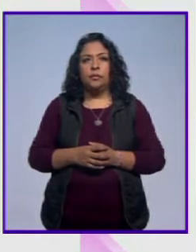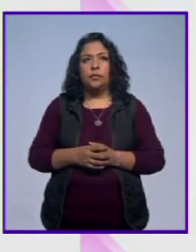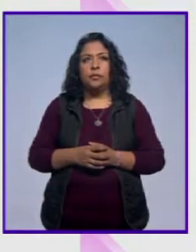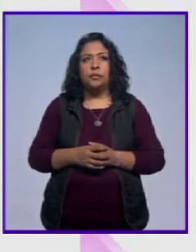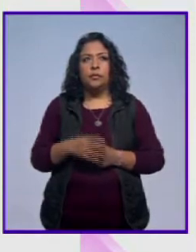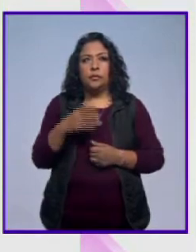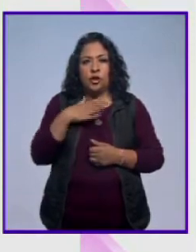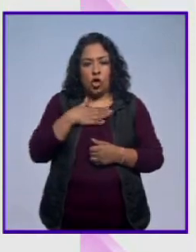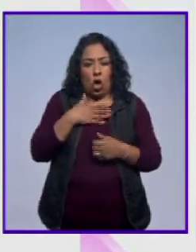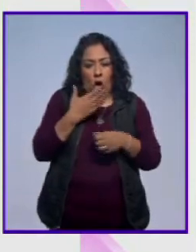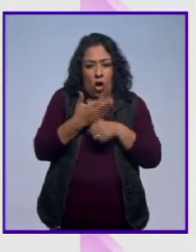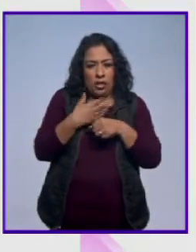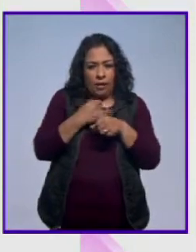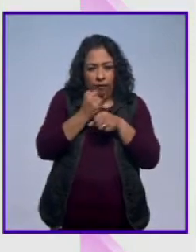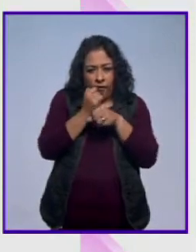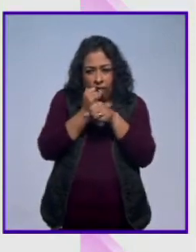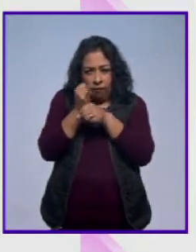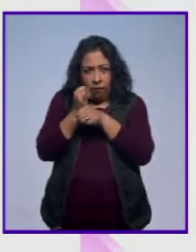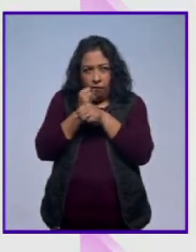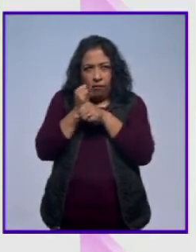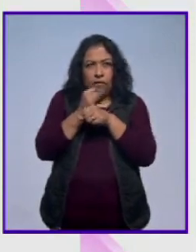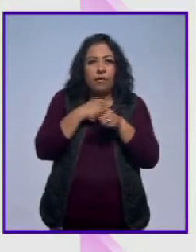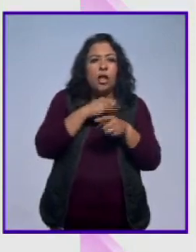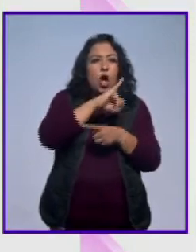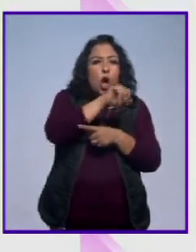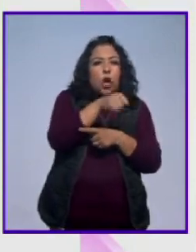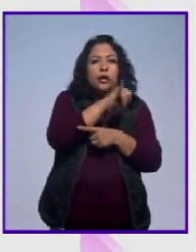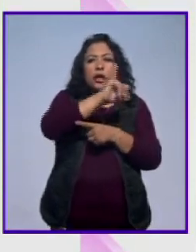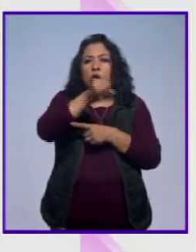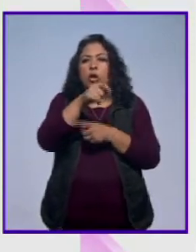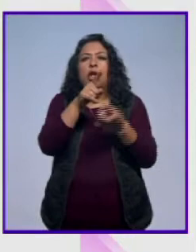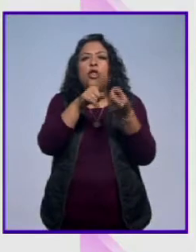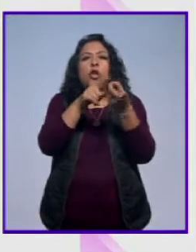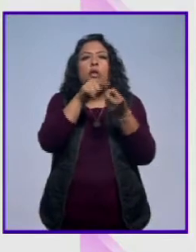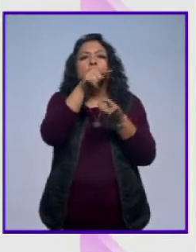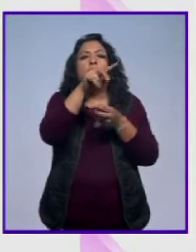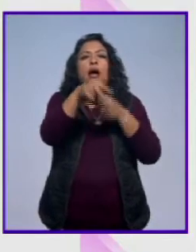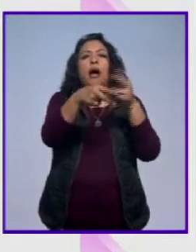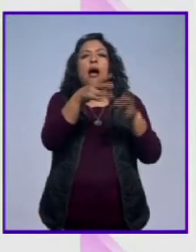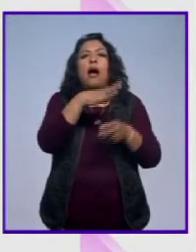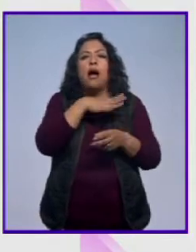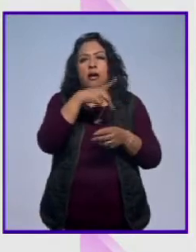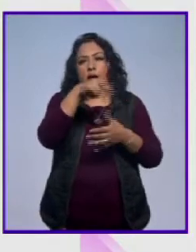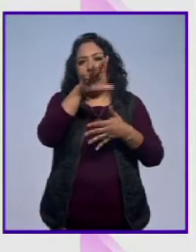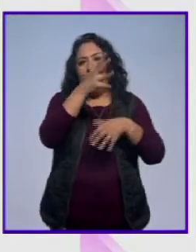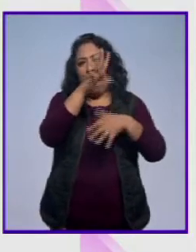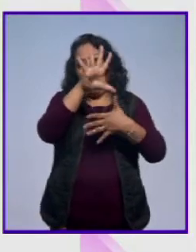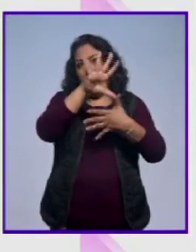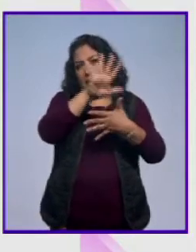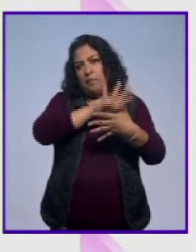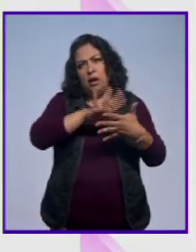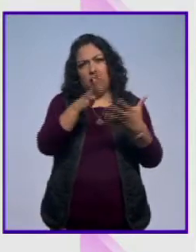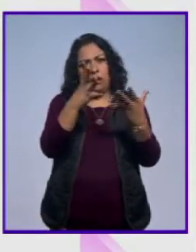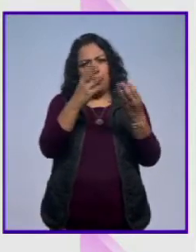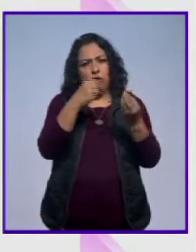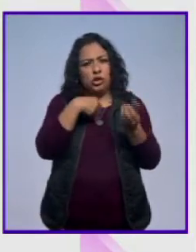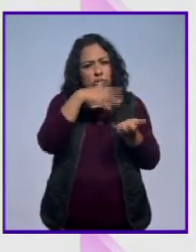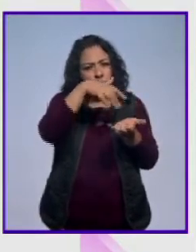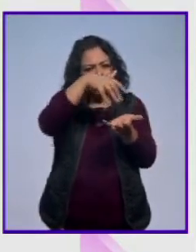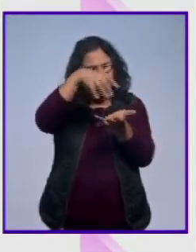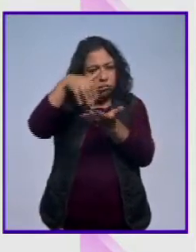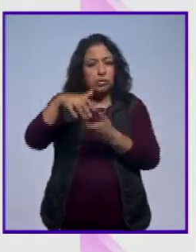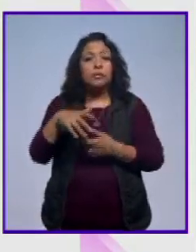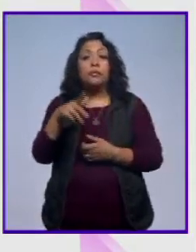Estoy investigando Jotas que hay por allá, por allá, por América, que hay un montón, las estoy recopilando.